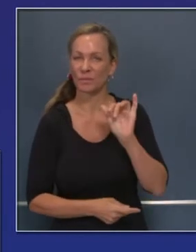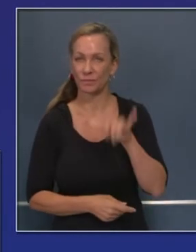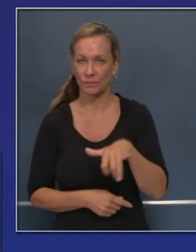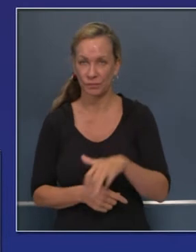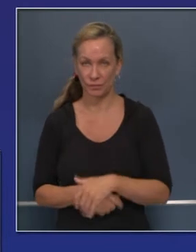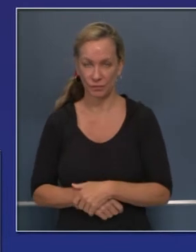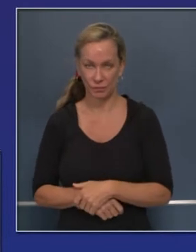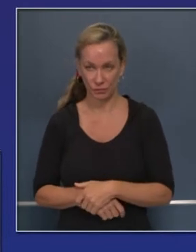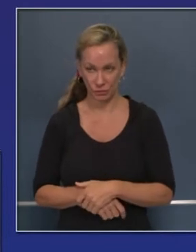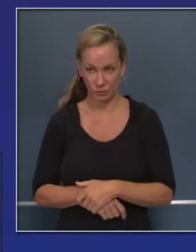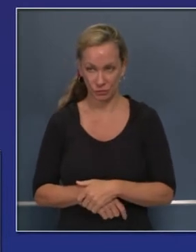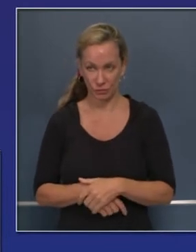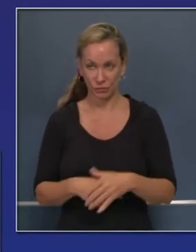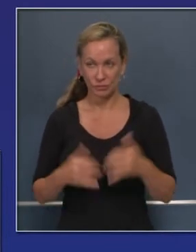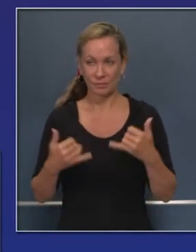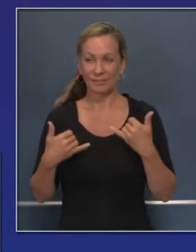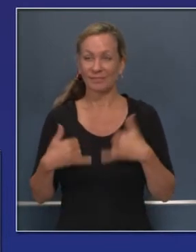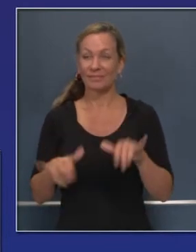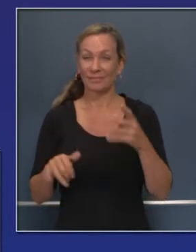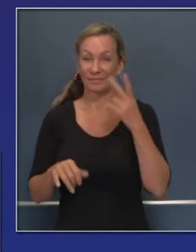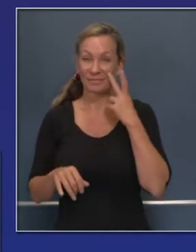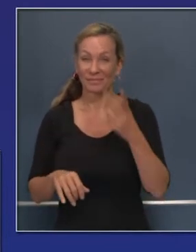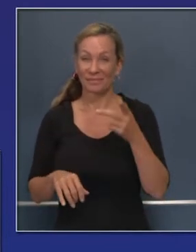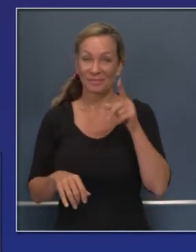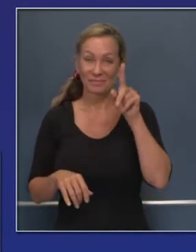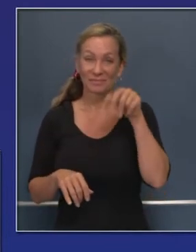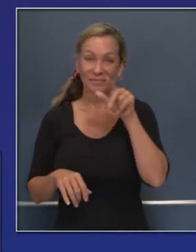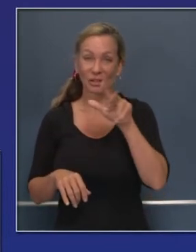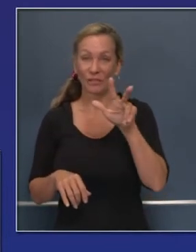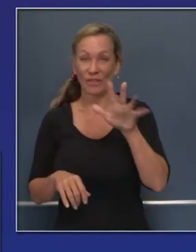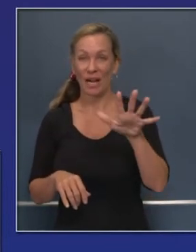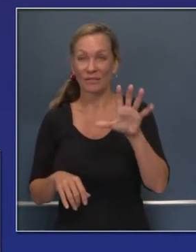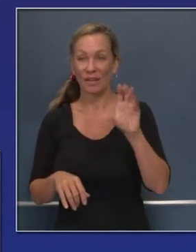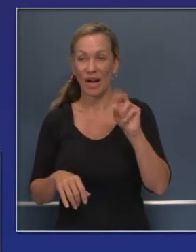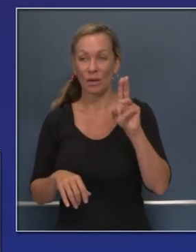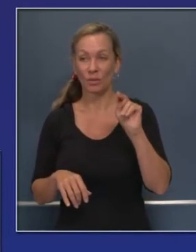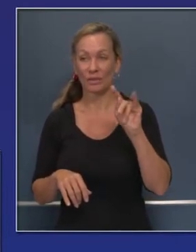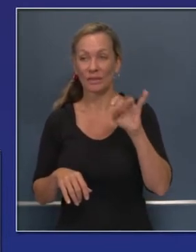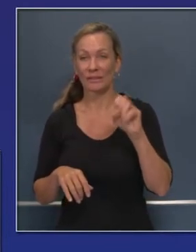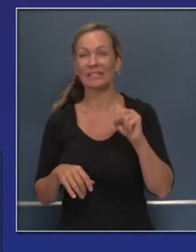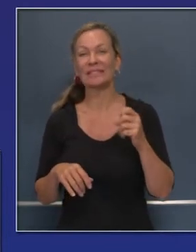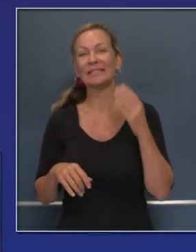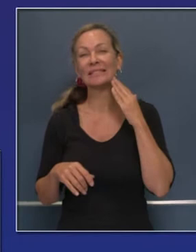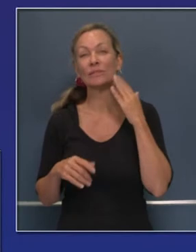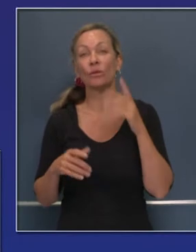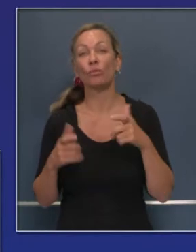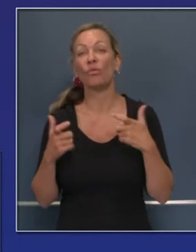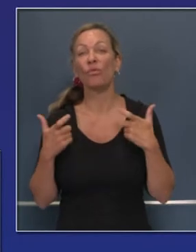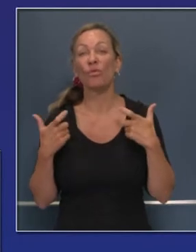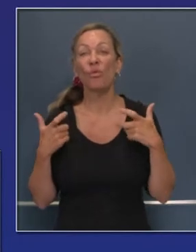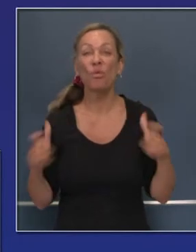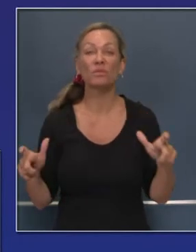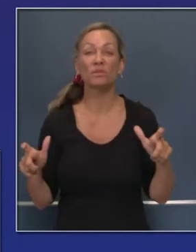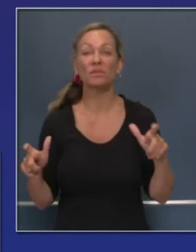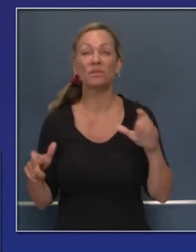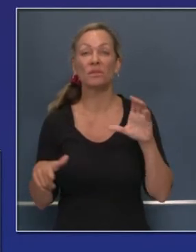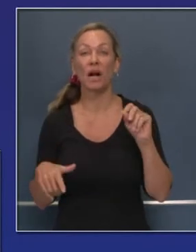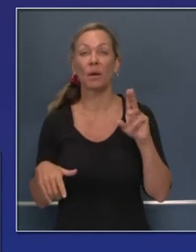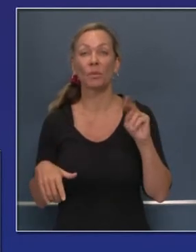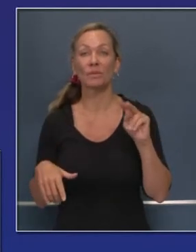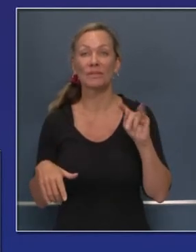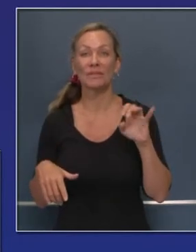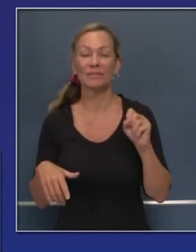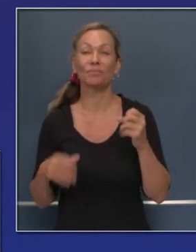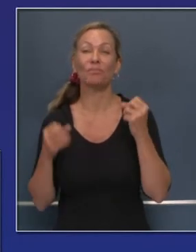dinámica. Verán todavía que hay 35 condados en esta lista. Algunos son muy grandes, condados muy poblados.